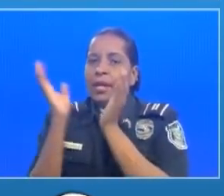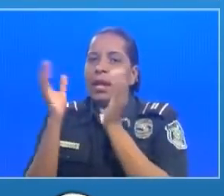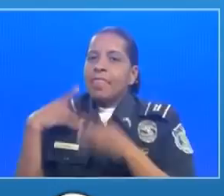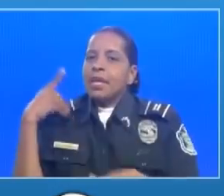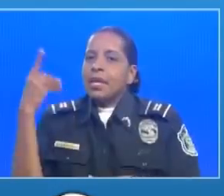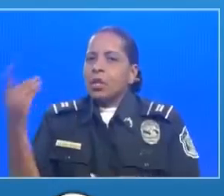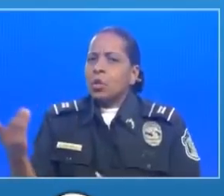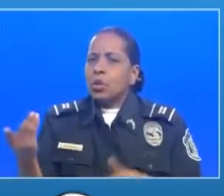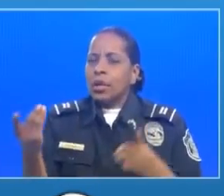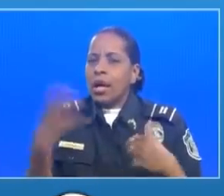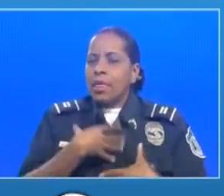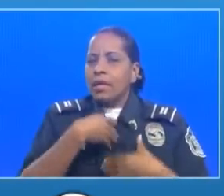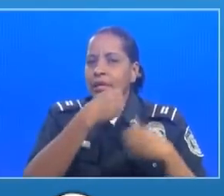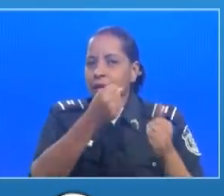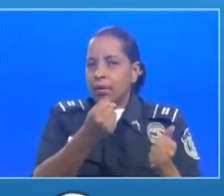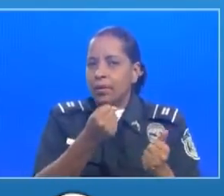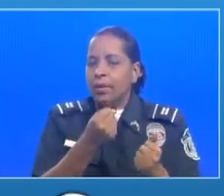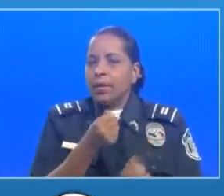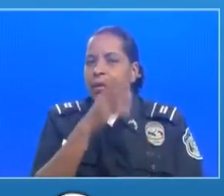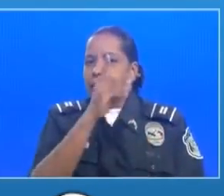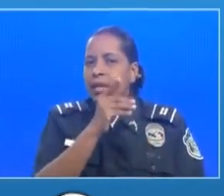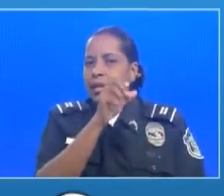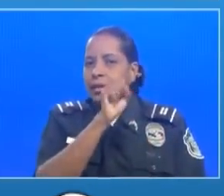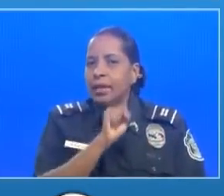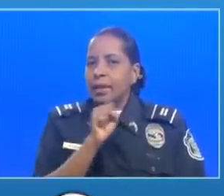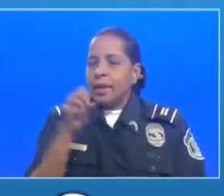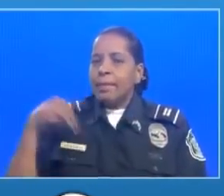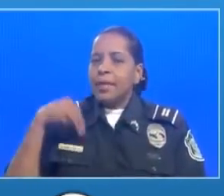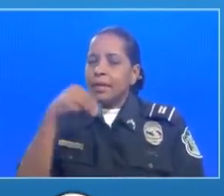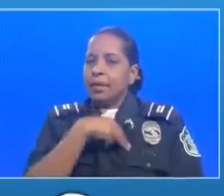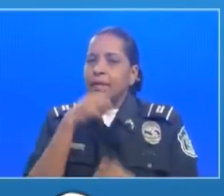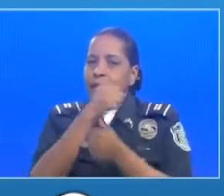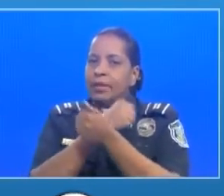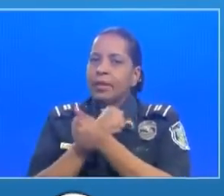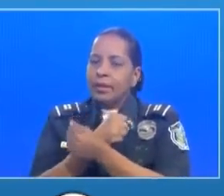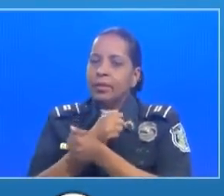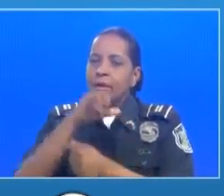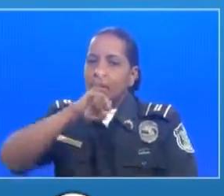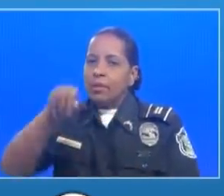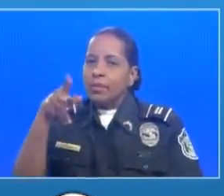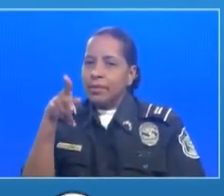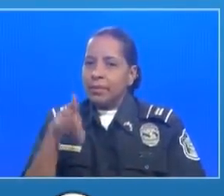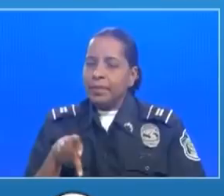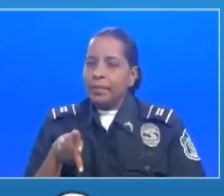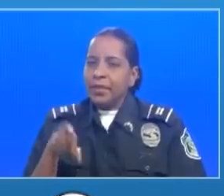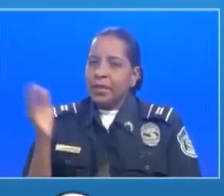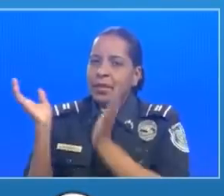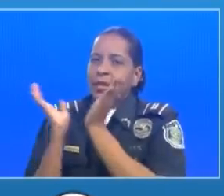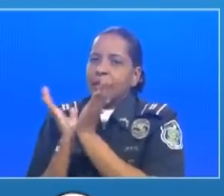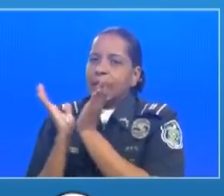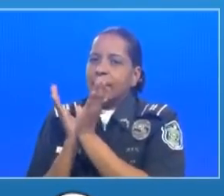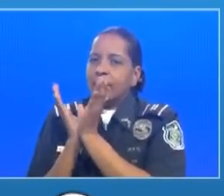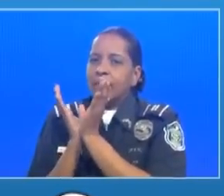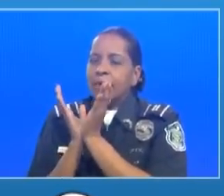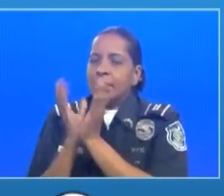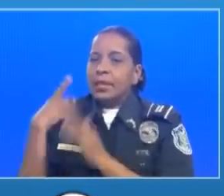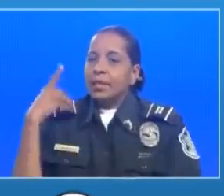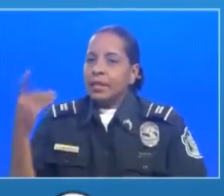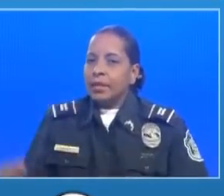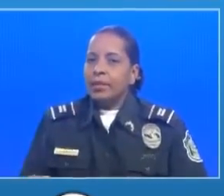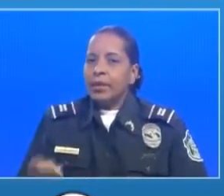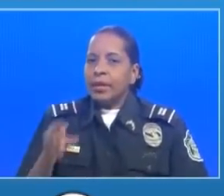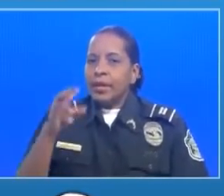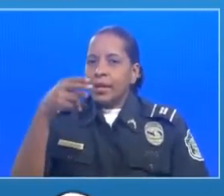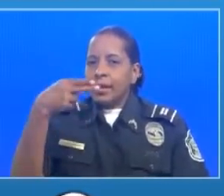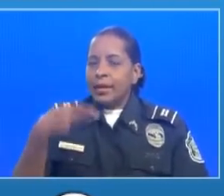de salud, Nadia Porcel, el ministro de seguridad pública, Juan Manuel Pino, el director general de la caja de seguro social,